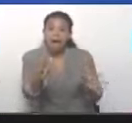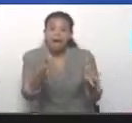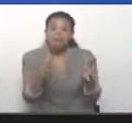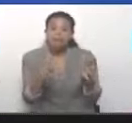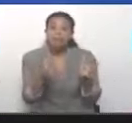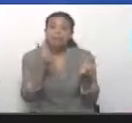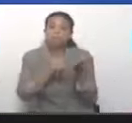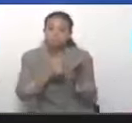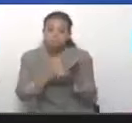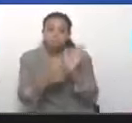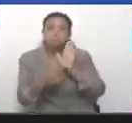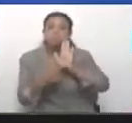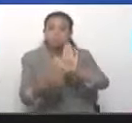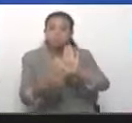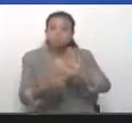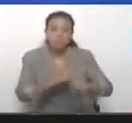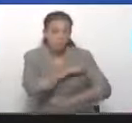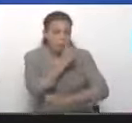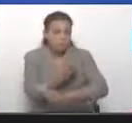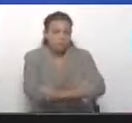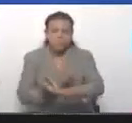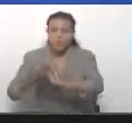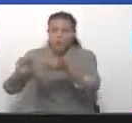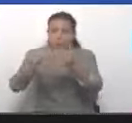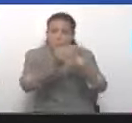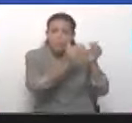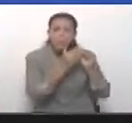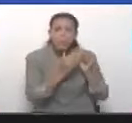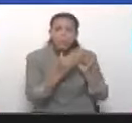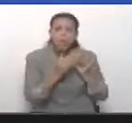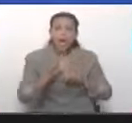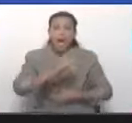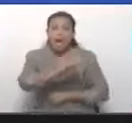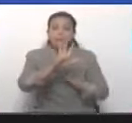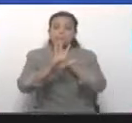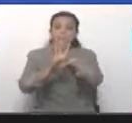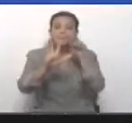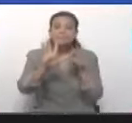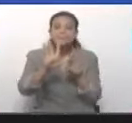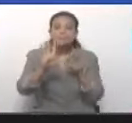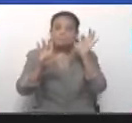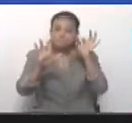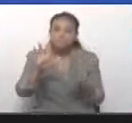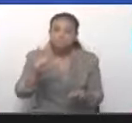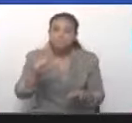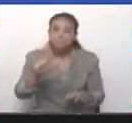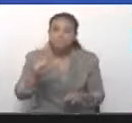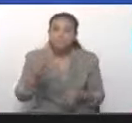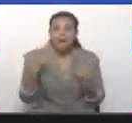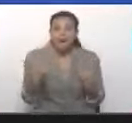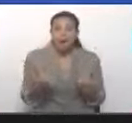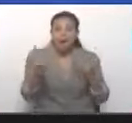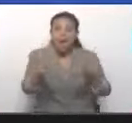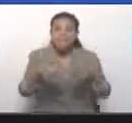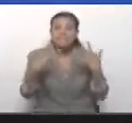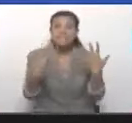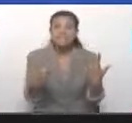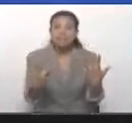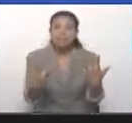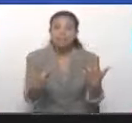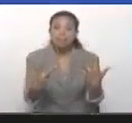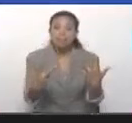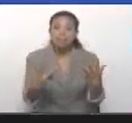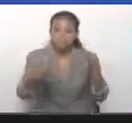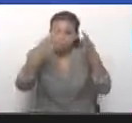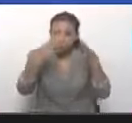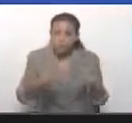verdad y nuestra fuerza, cinco referéndum. Ahora vamos al séptimo, que es un referéndum de